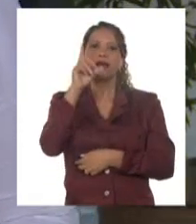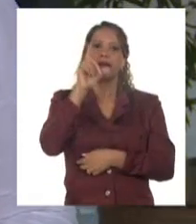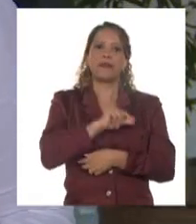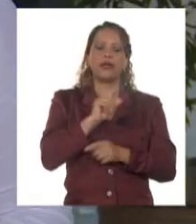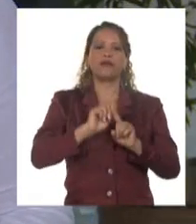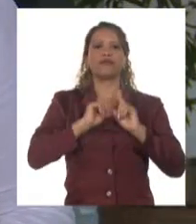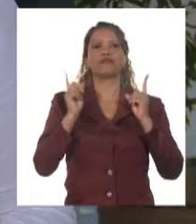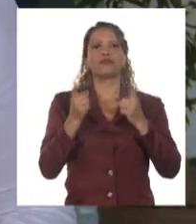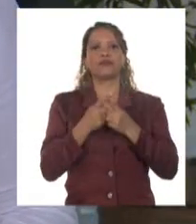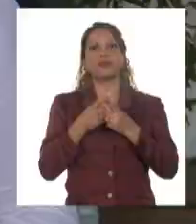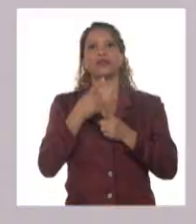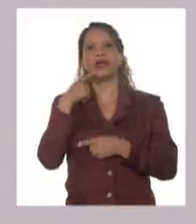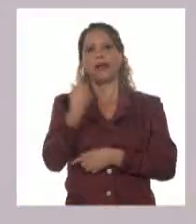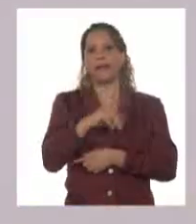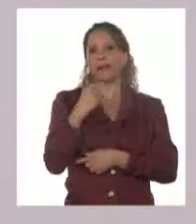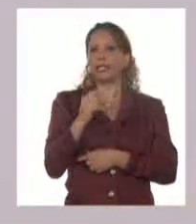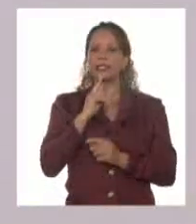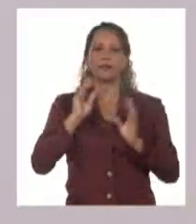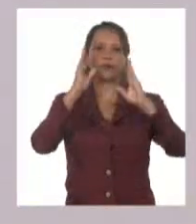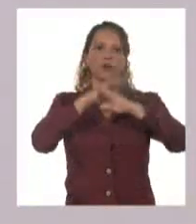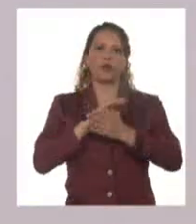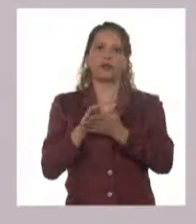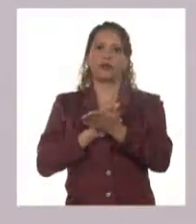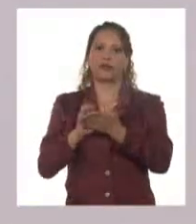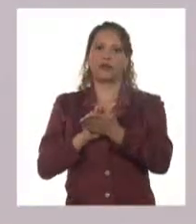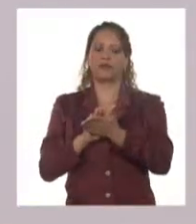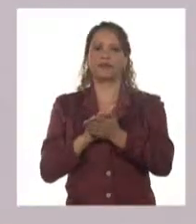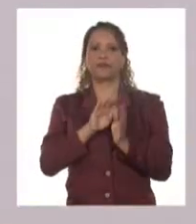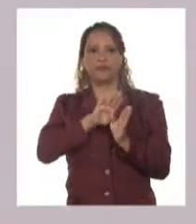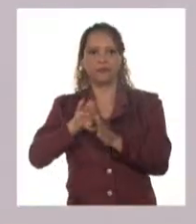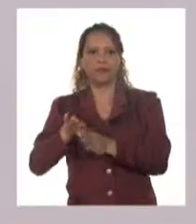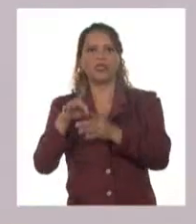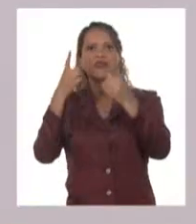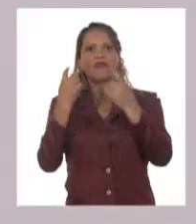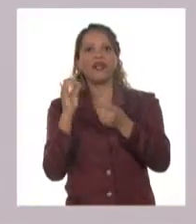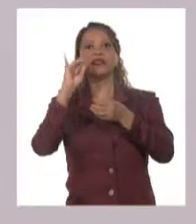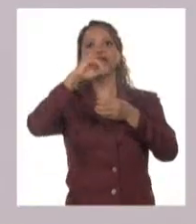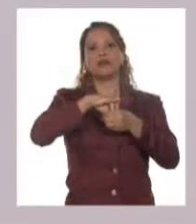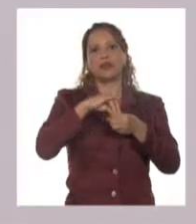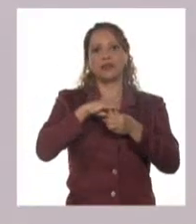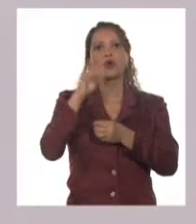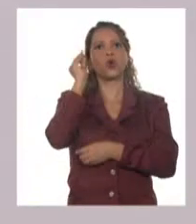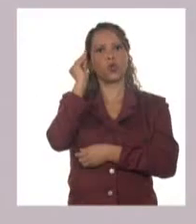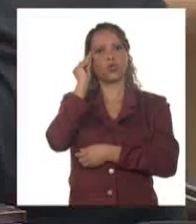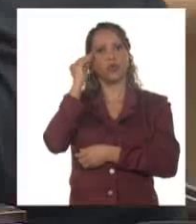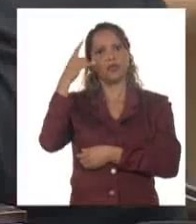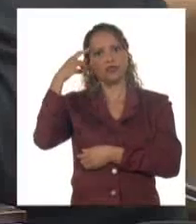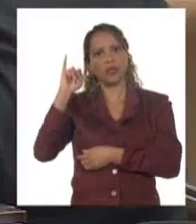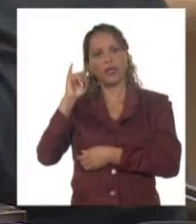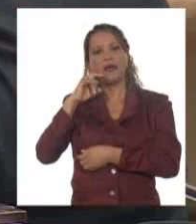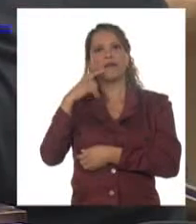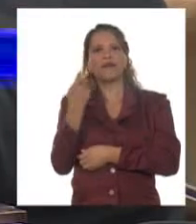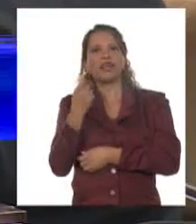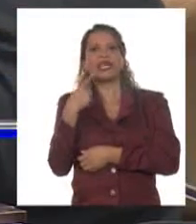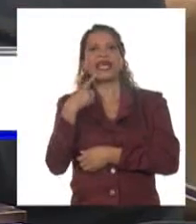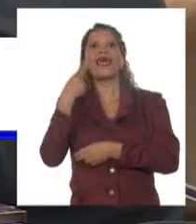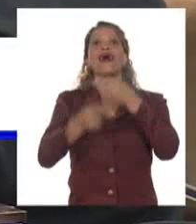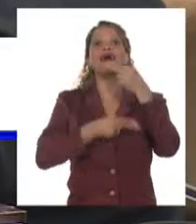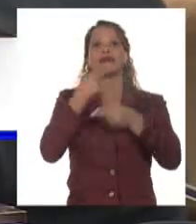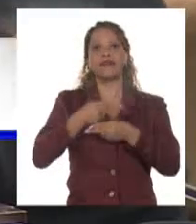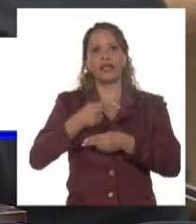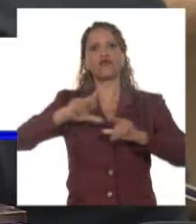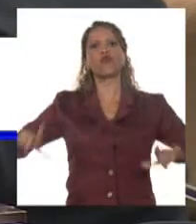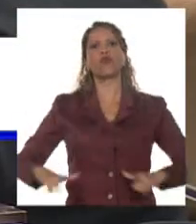de las buenas prácticas. Falta integración, más que conocimiento lo que falta es hacer, lo que falta es